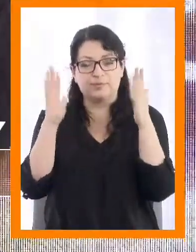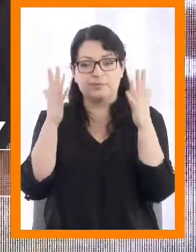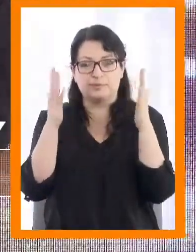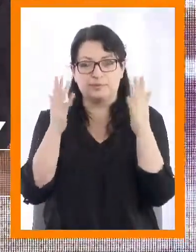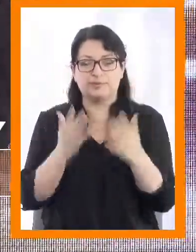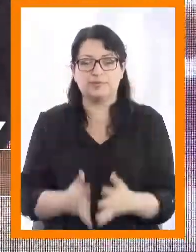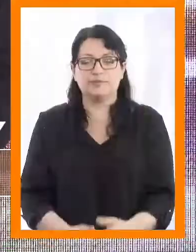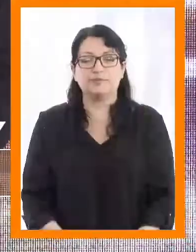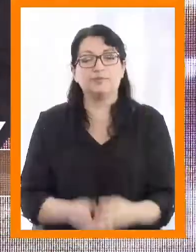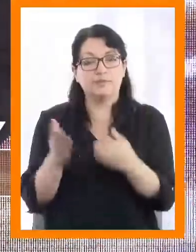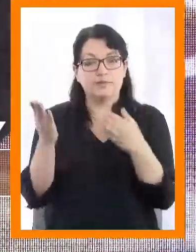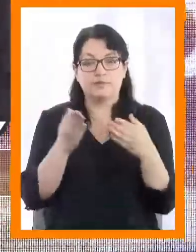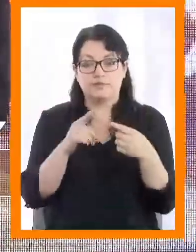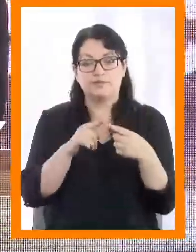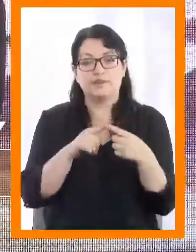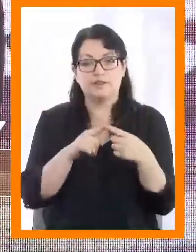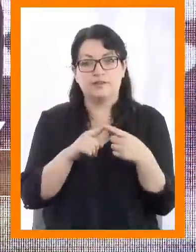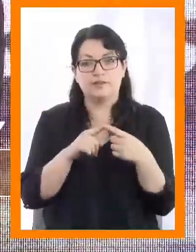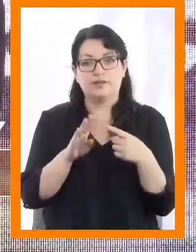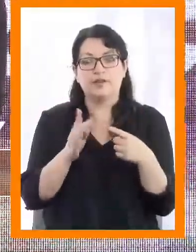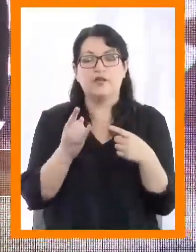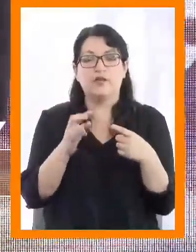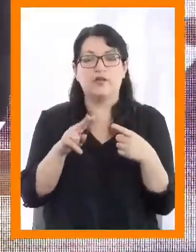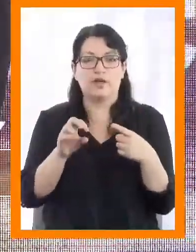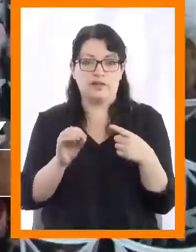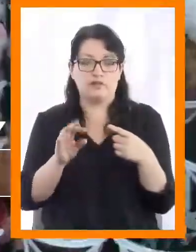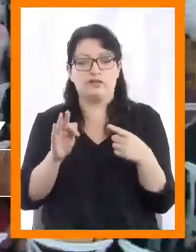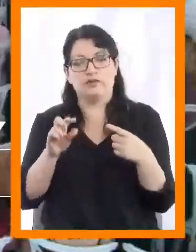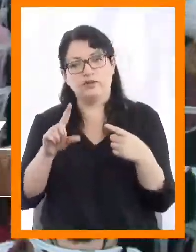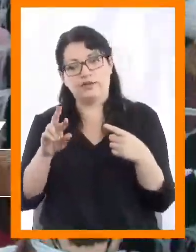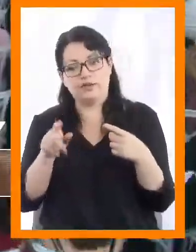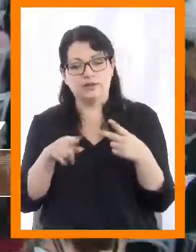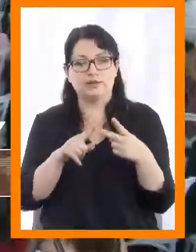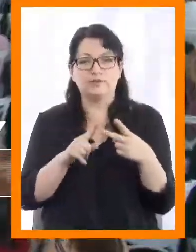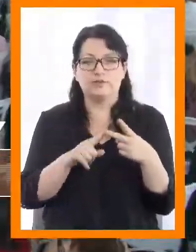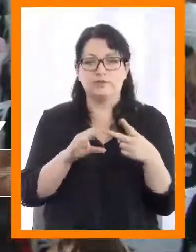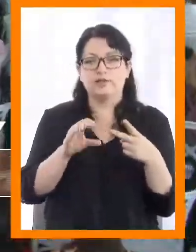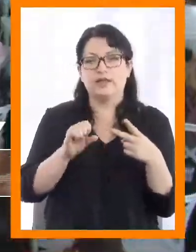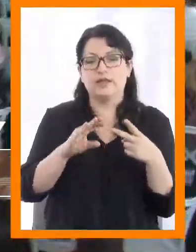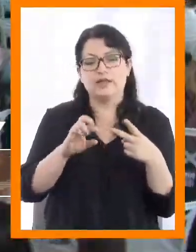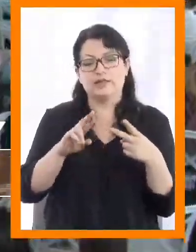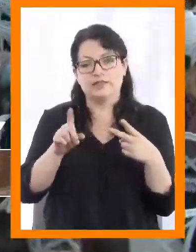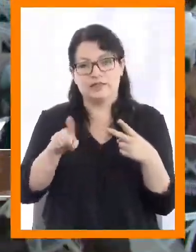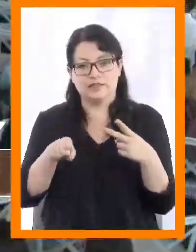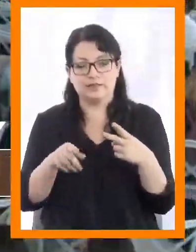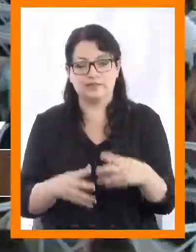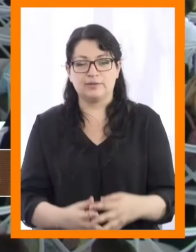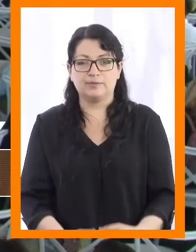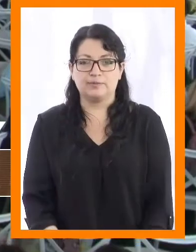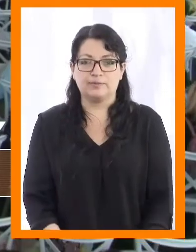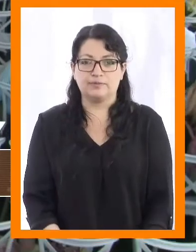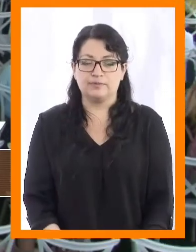Emiliana Trinidad Buenoflores, Javiera Cristina Cáceres Lantadilla.